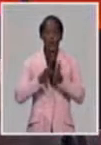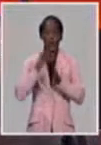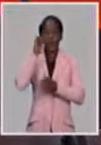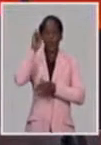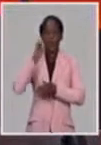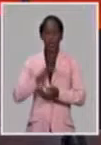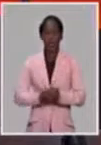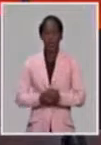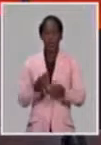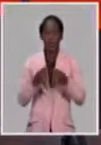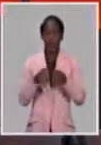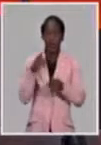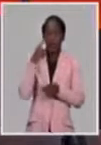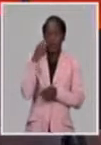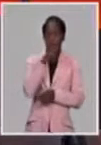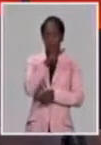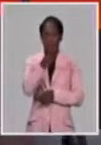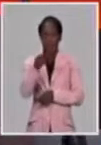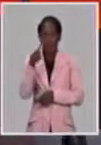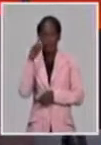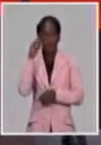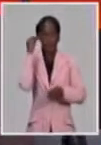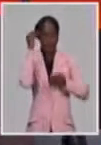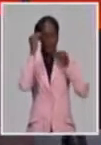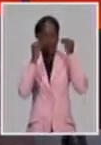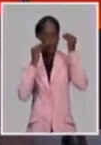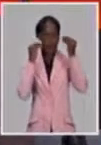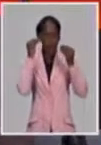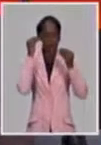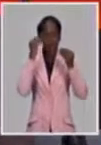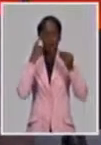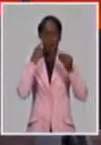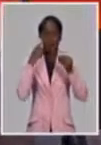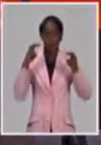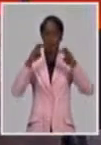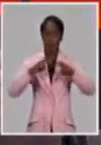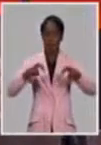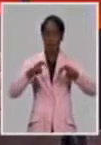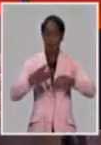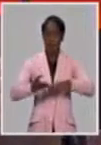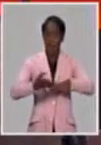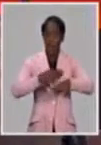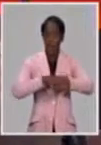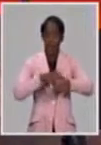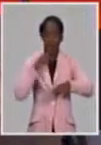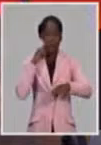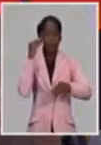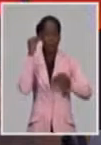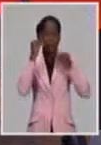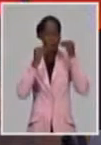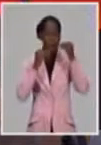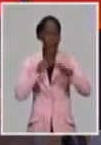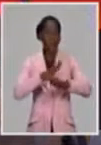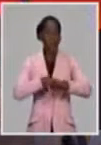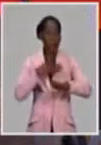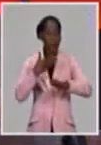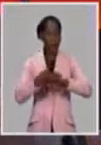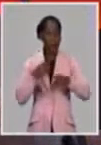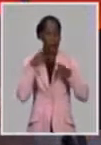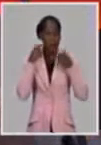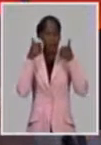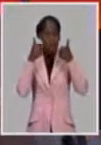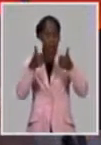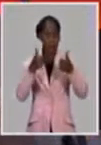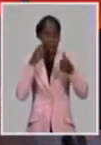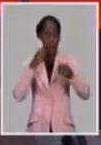para que estos proyectos se ejecuten en el escenario del parque deben pasar por un proceso de selección que lo voy a explicar posteriormente.